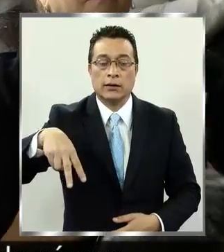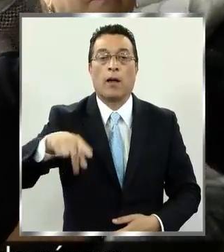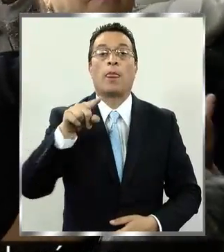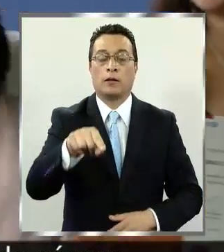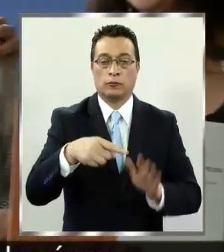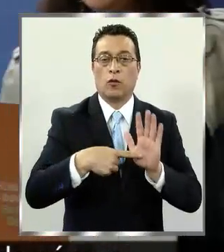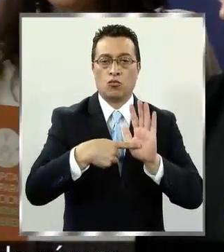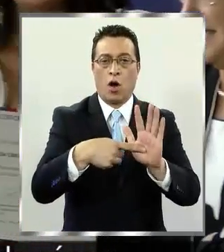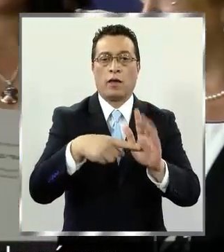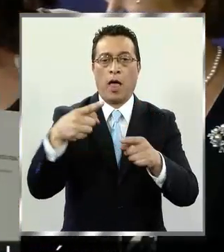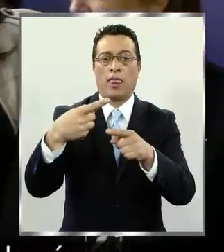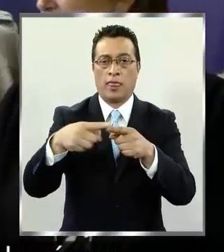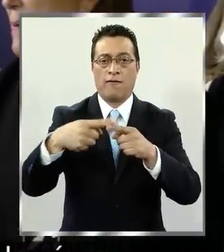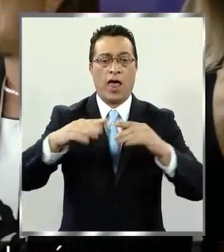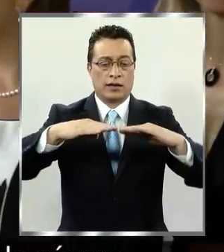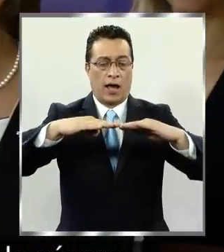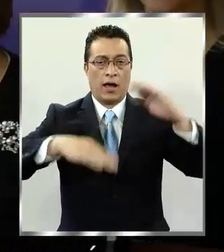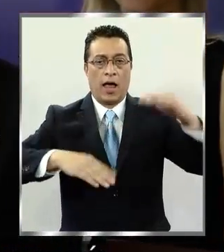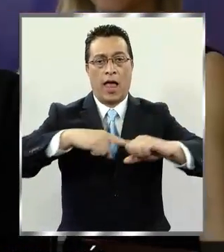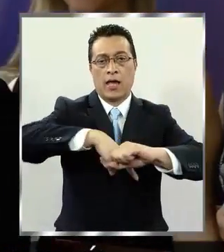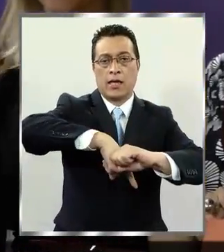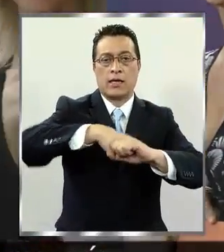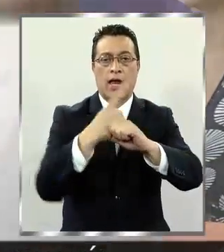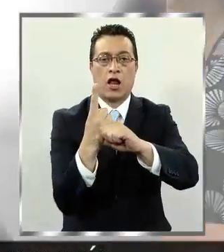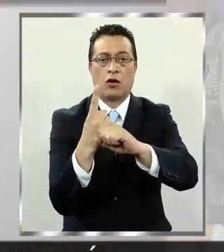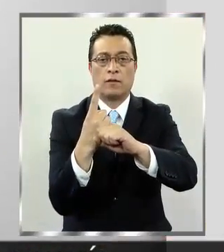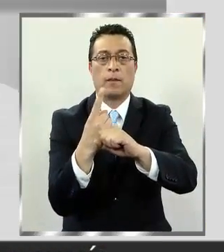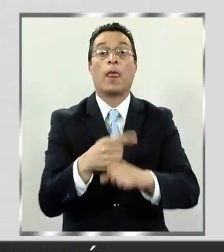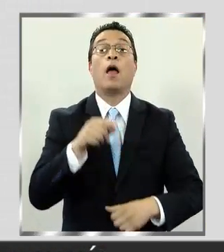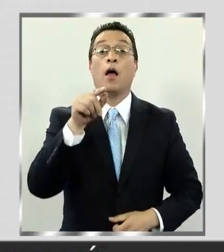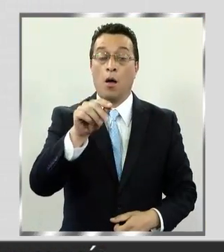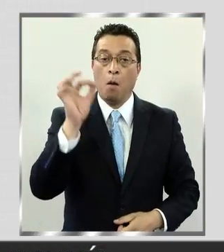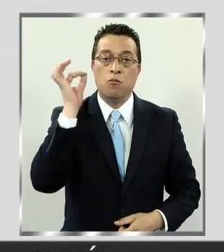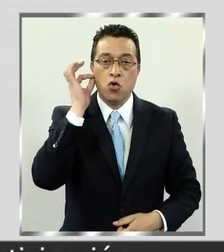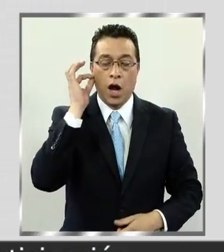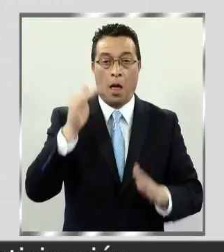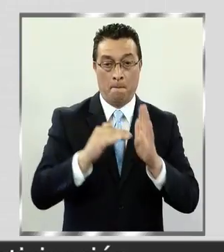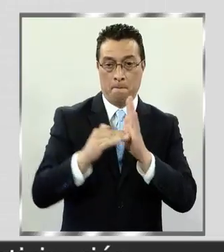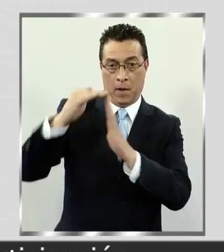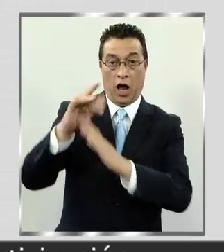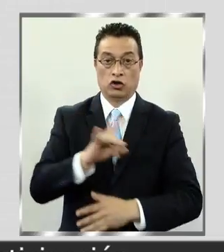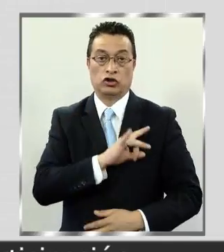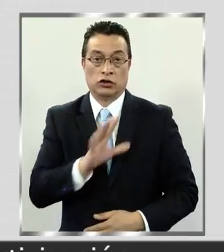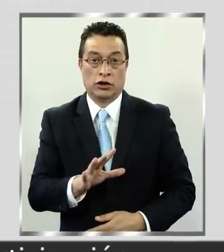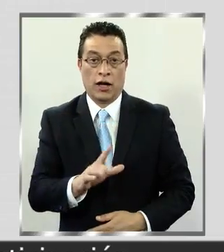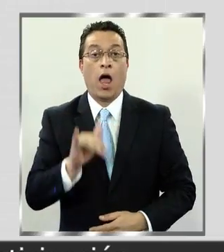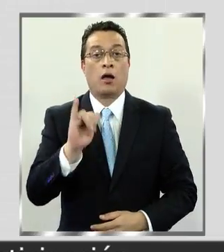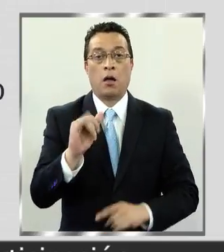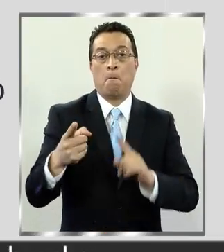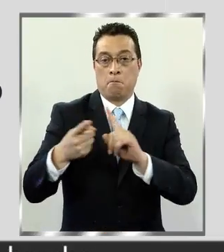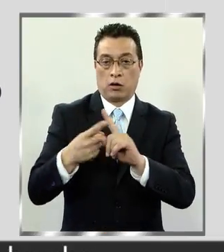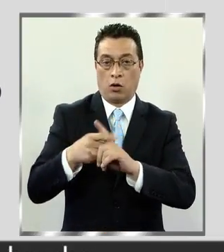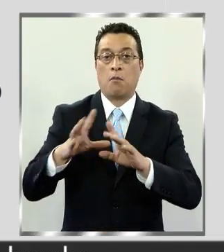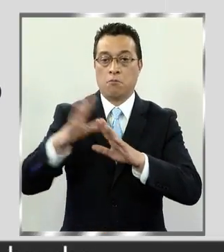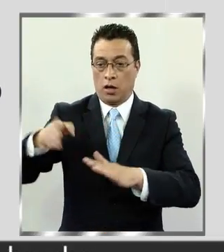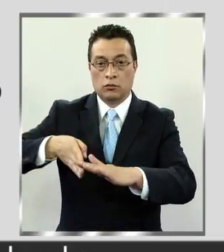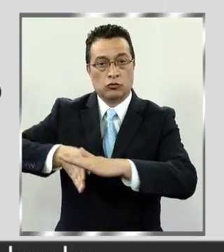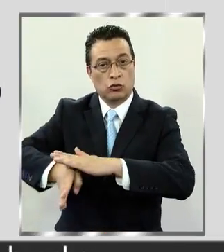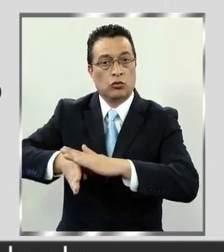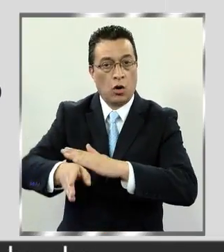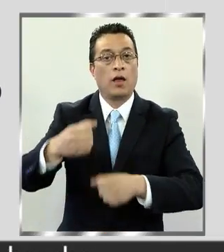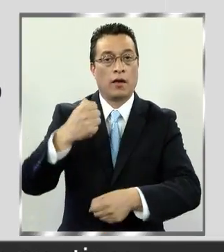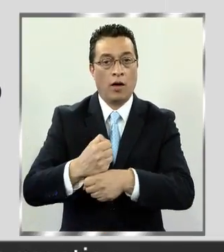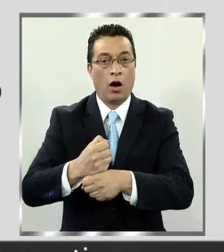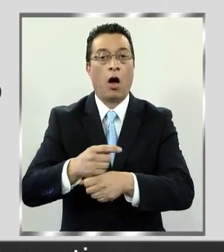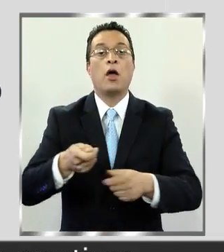aún existen marcadas diferencias de género. A pesar de que las mujeres son mayoría en Chile y que aumentó su participación en el mundo del trabajo,